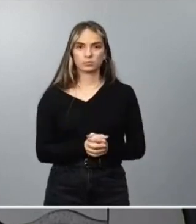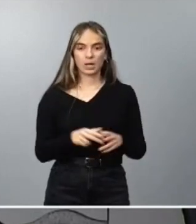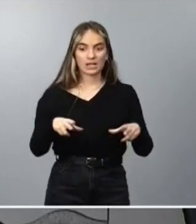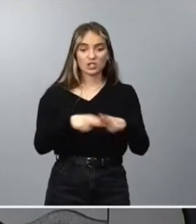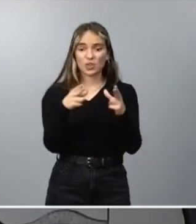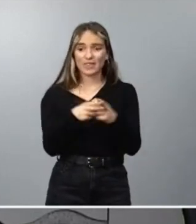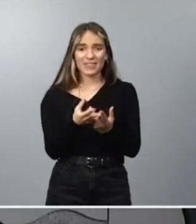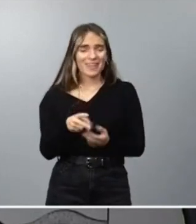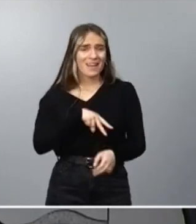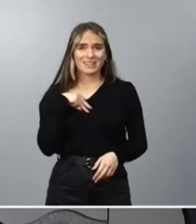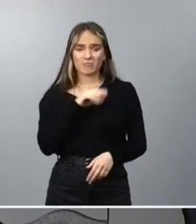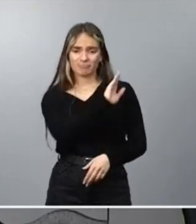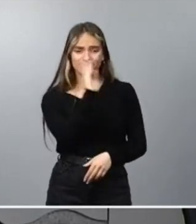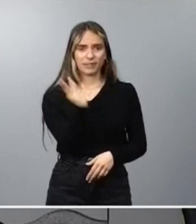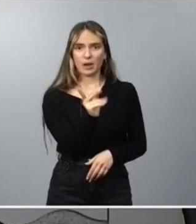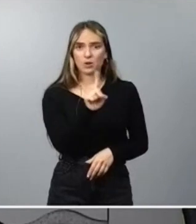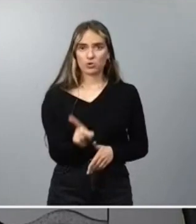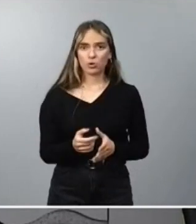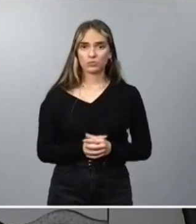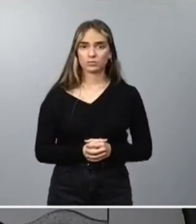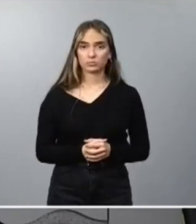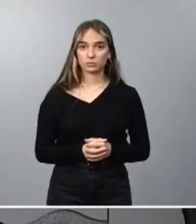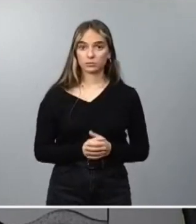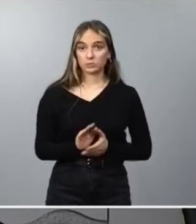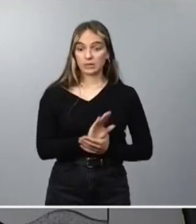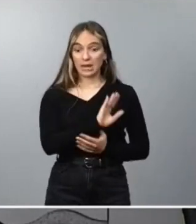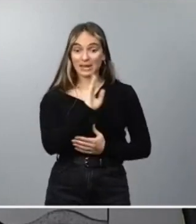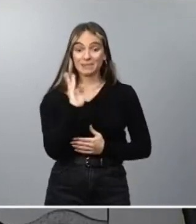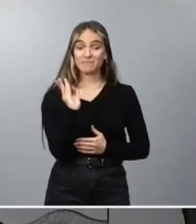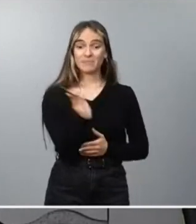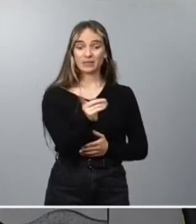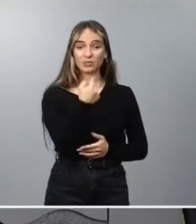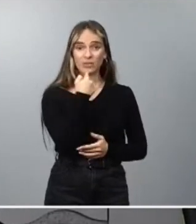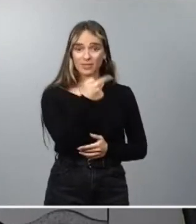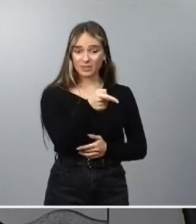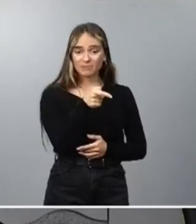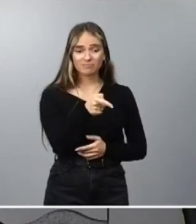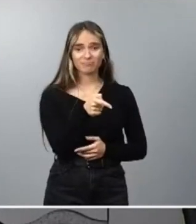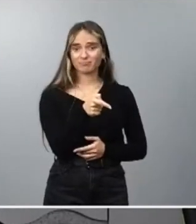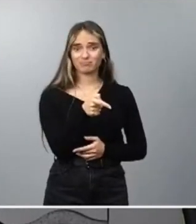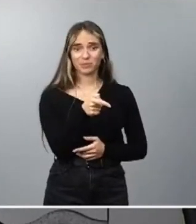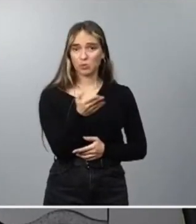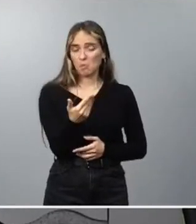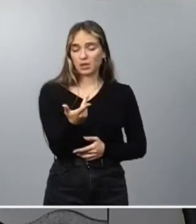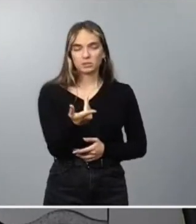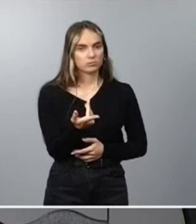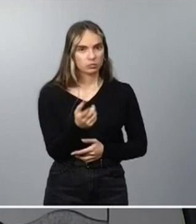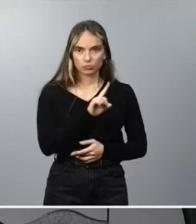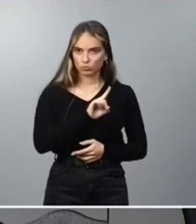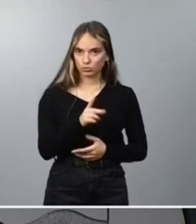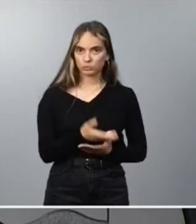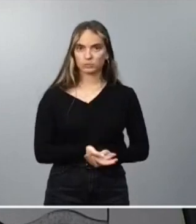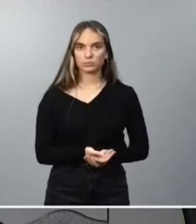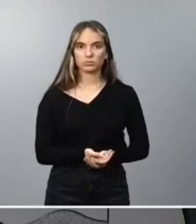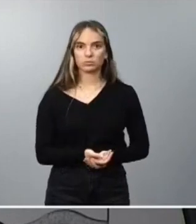dejar de menospreciar el impacto que representa lo que están haciendo y con honestidad, con